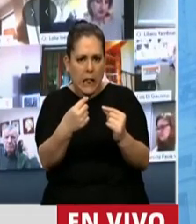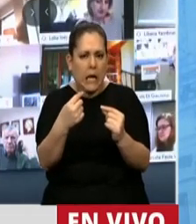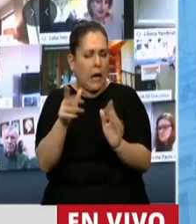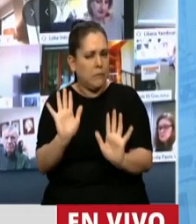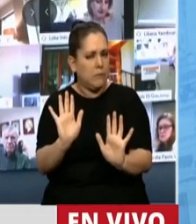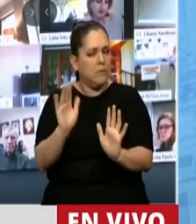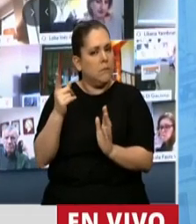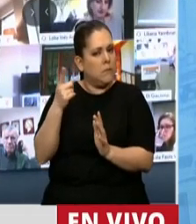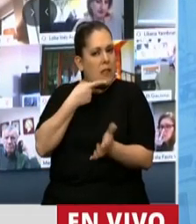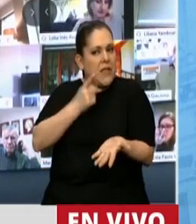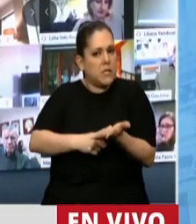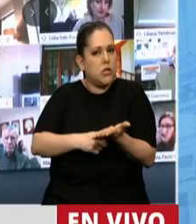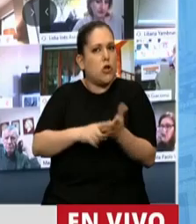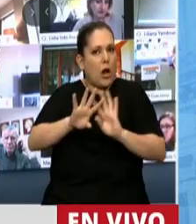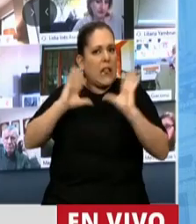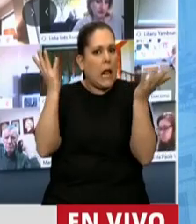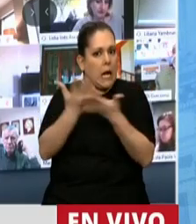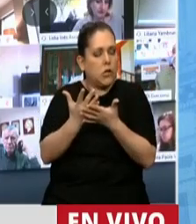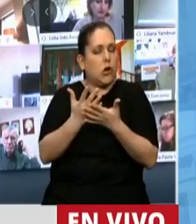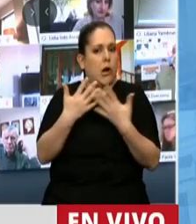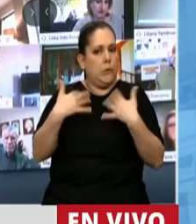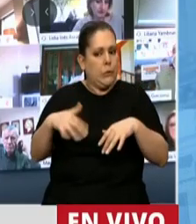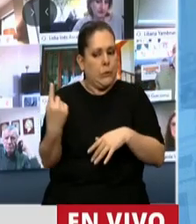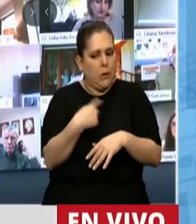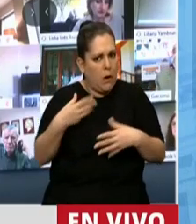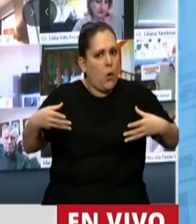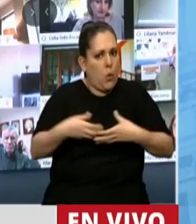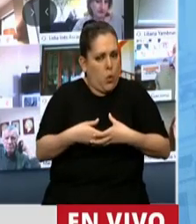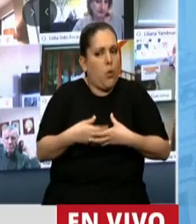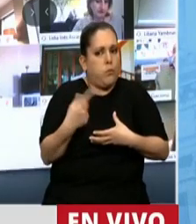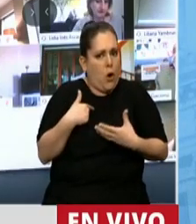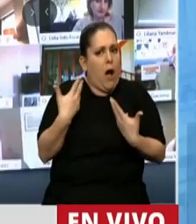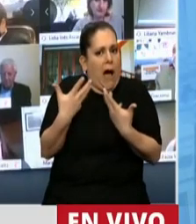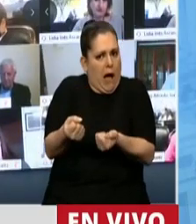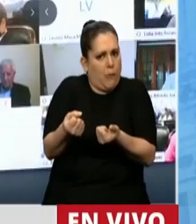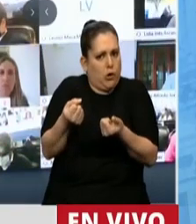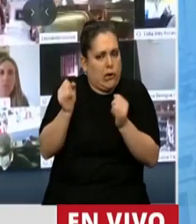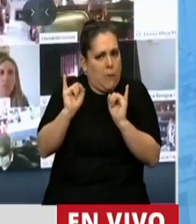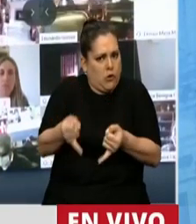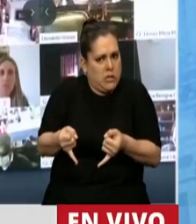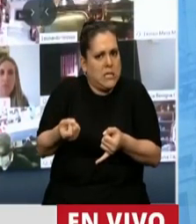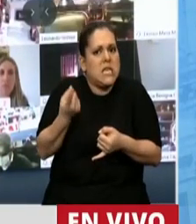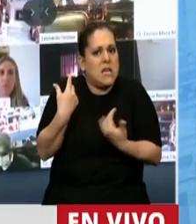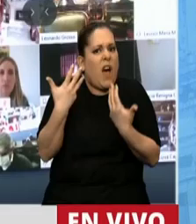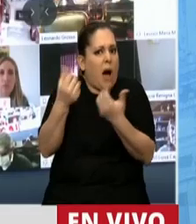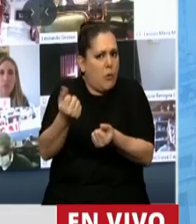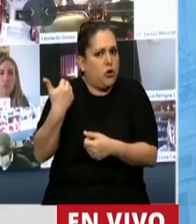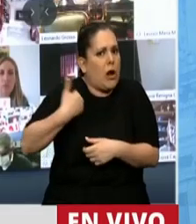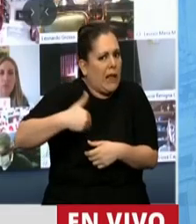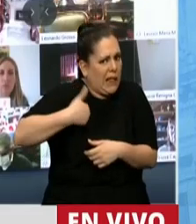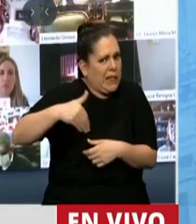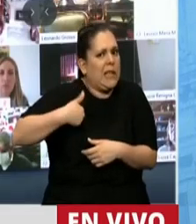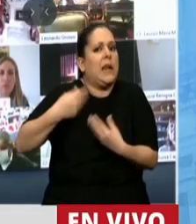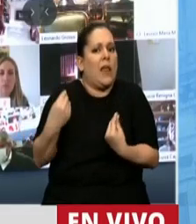pocas medidas de política internacional con las cuales esta bancada está totalmente de acuerdo, que es el apoyo de la Argentina